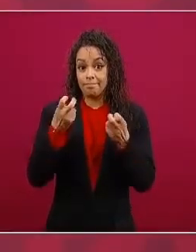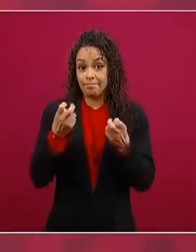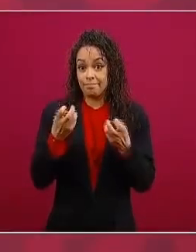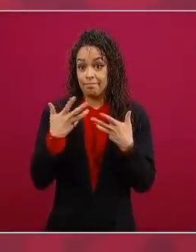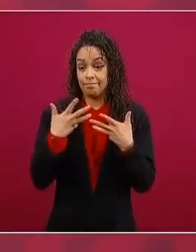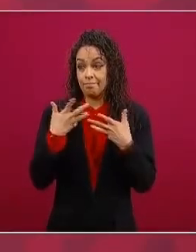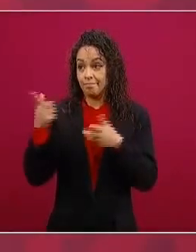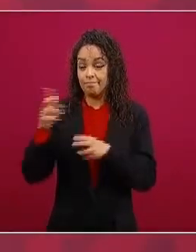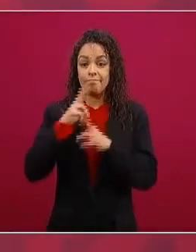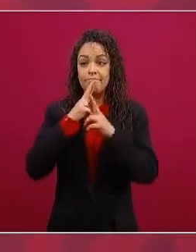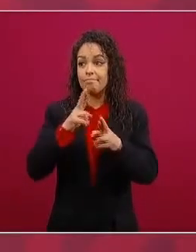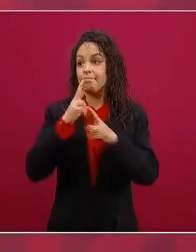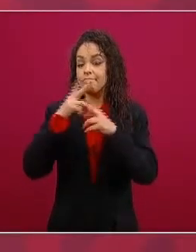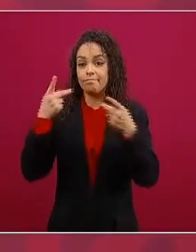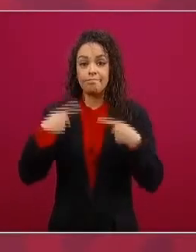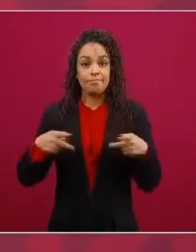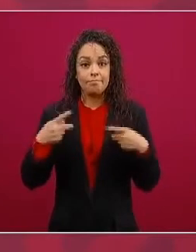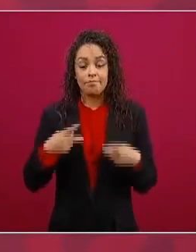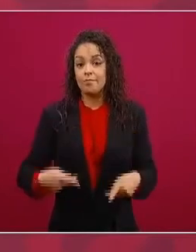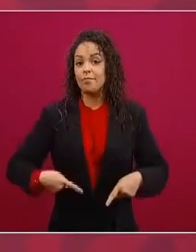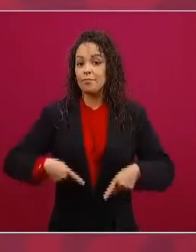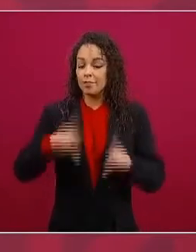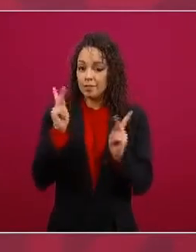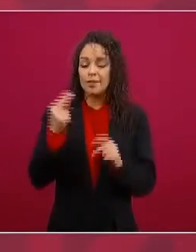nos falta más